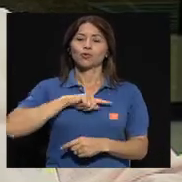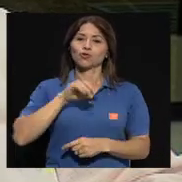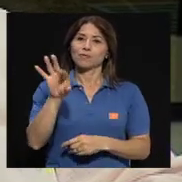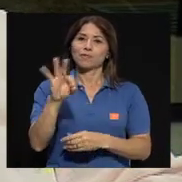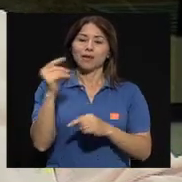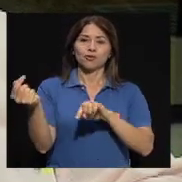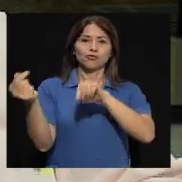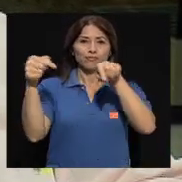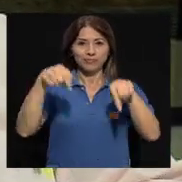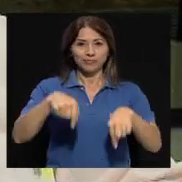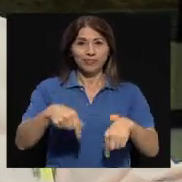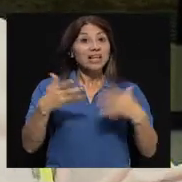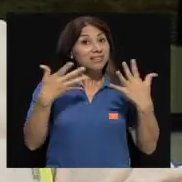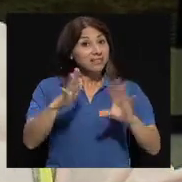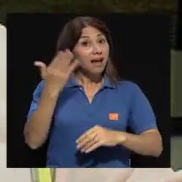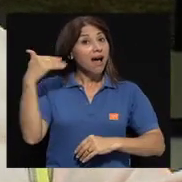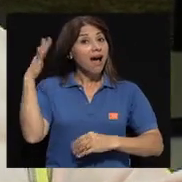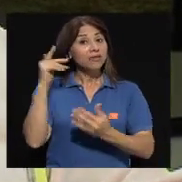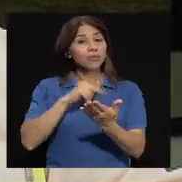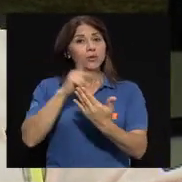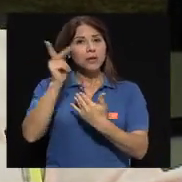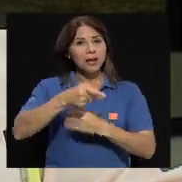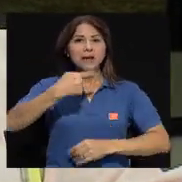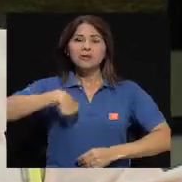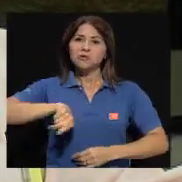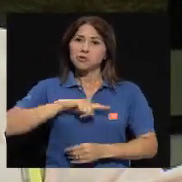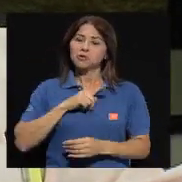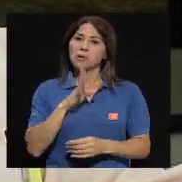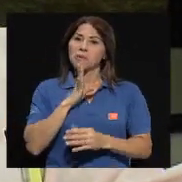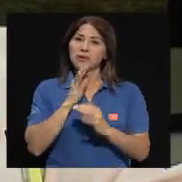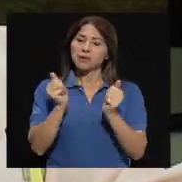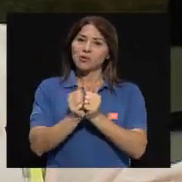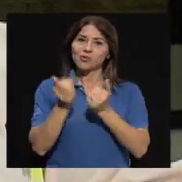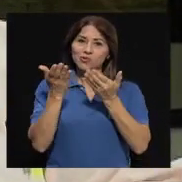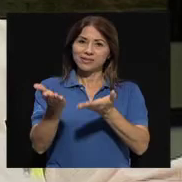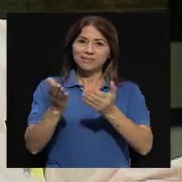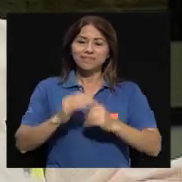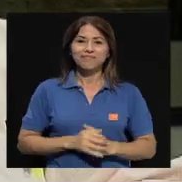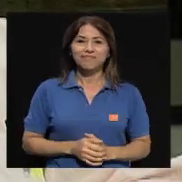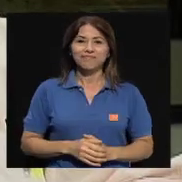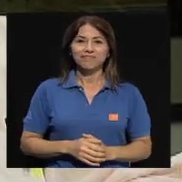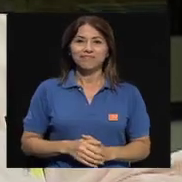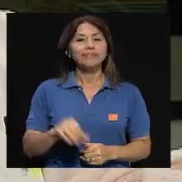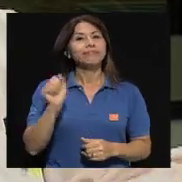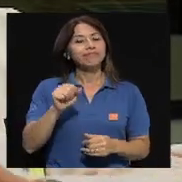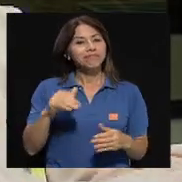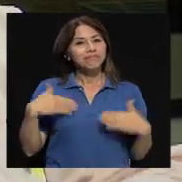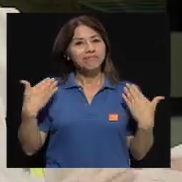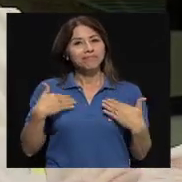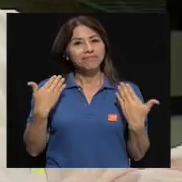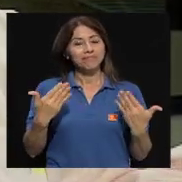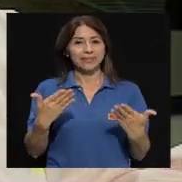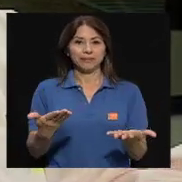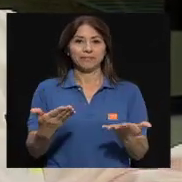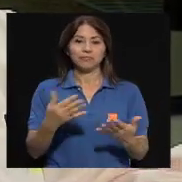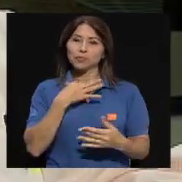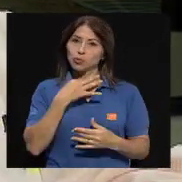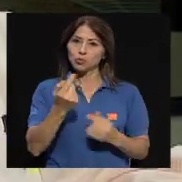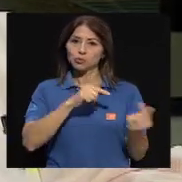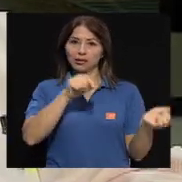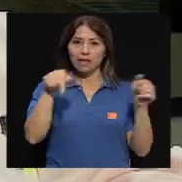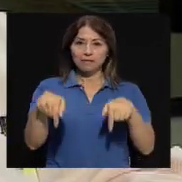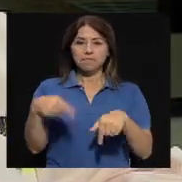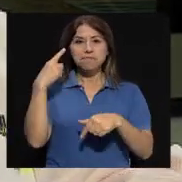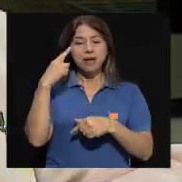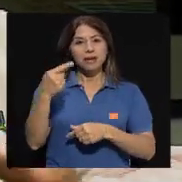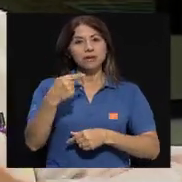invitación, que ya en un programa anterior habíamos podido compartir, don Cristóbal. Un placer, y mucho gusto estar aquí a